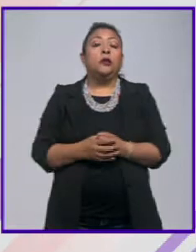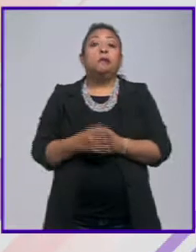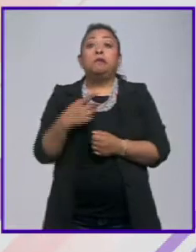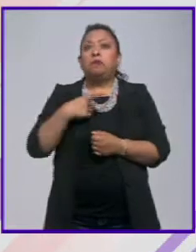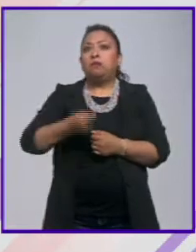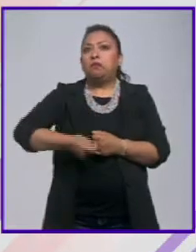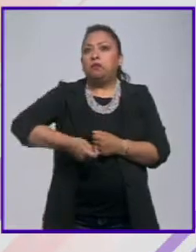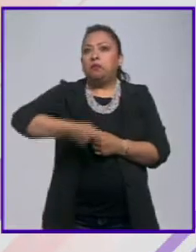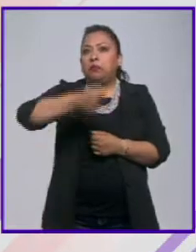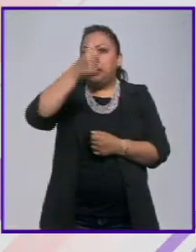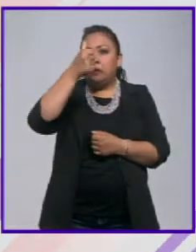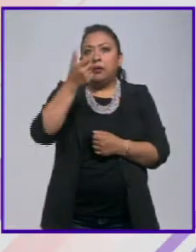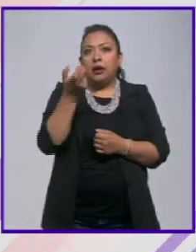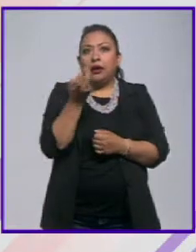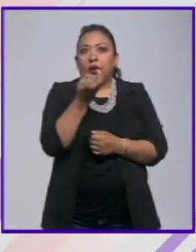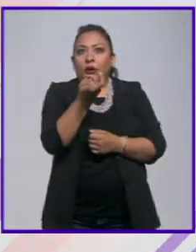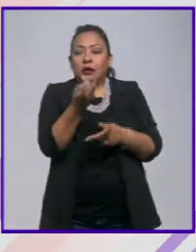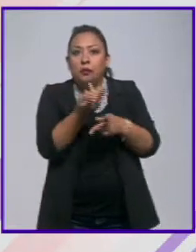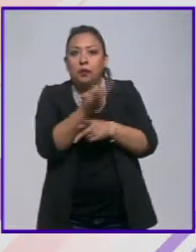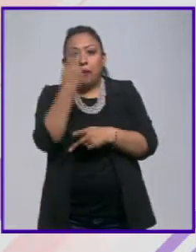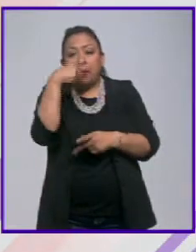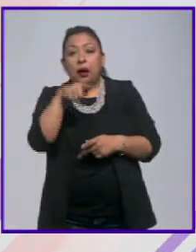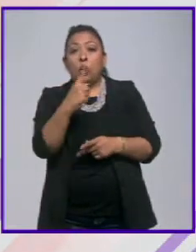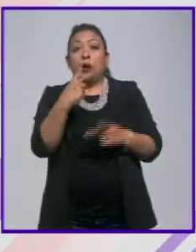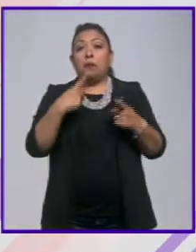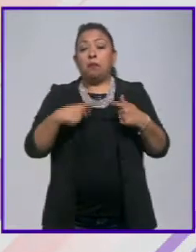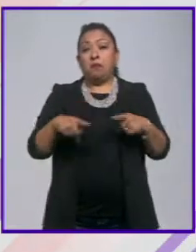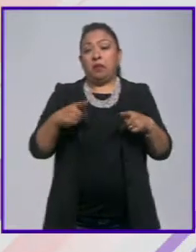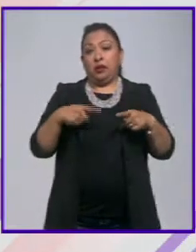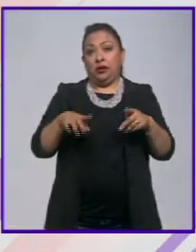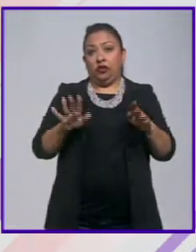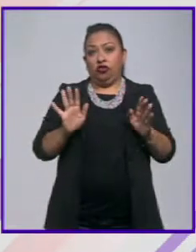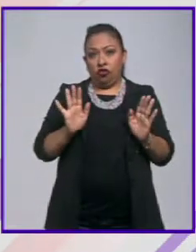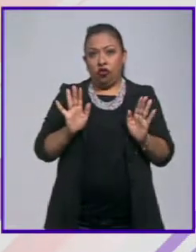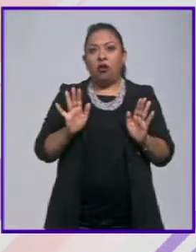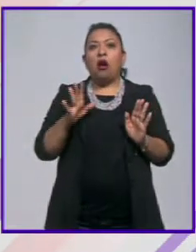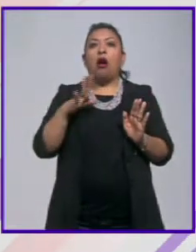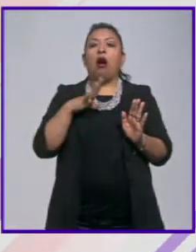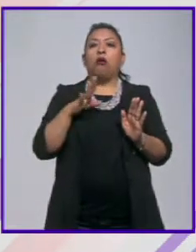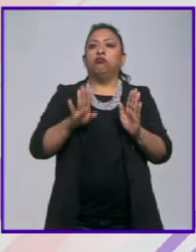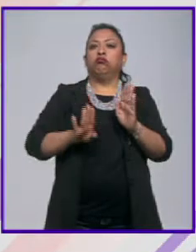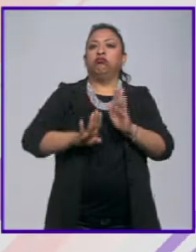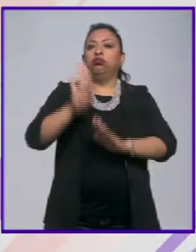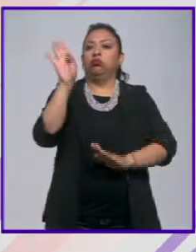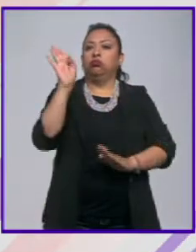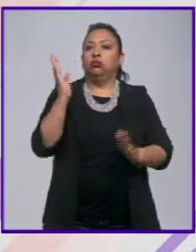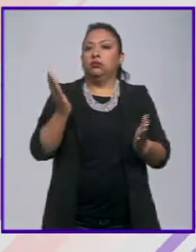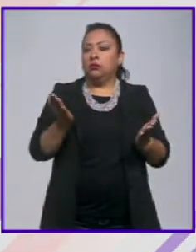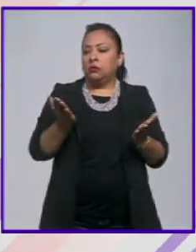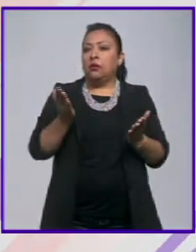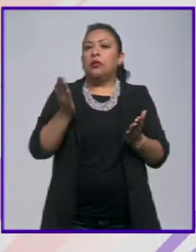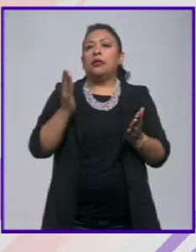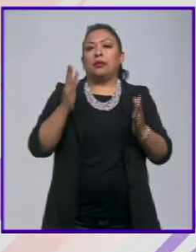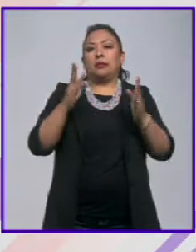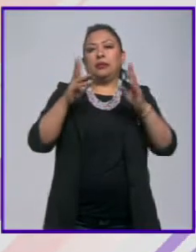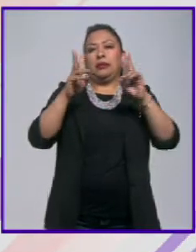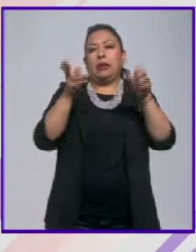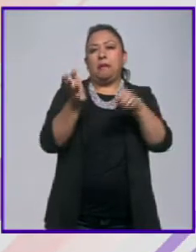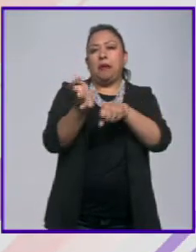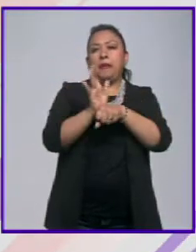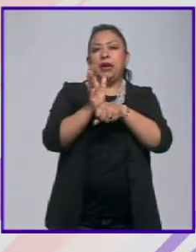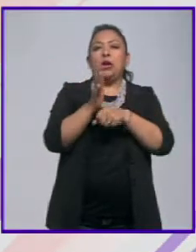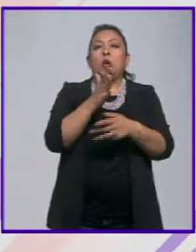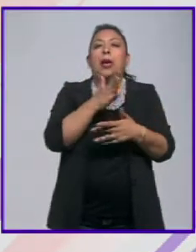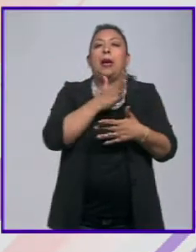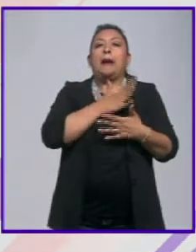es la primera vez que ocurre esto para alguien que, de algún modo, despuntó con Amores Perros en